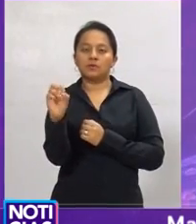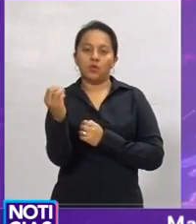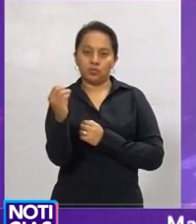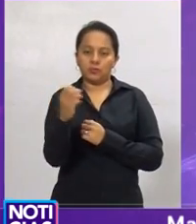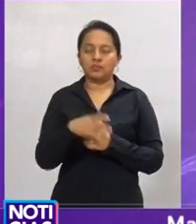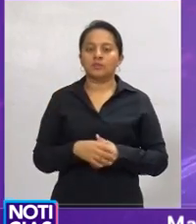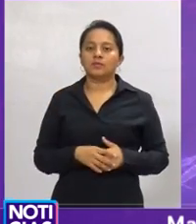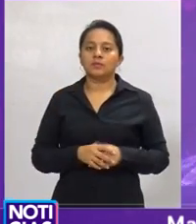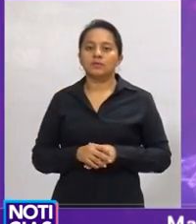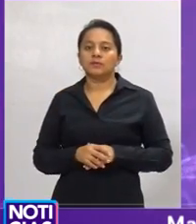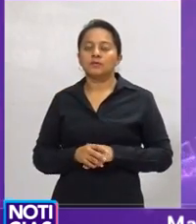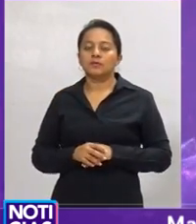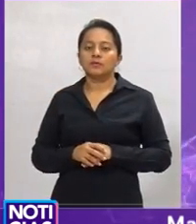Isabel Tierra Fría.